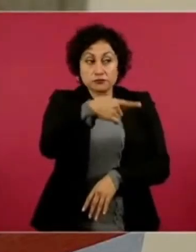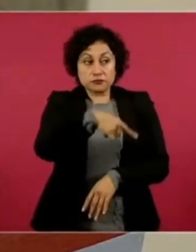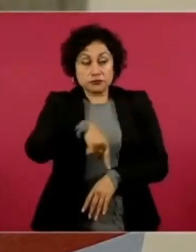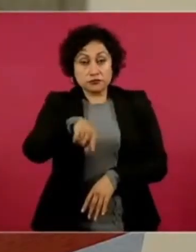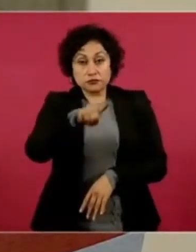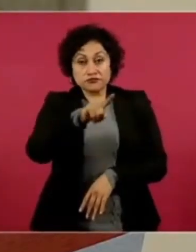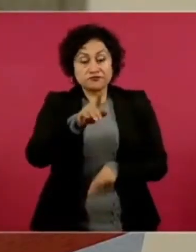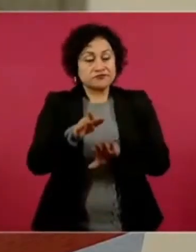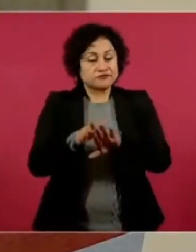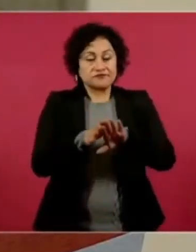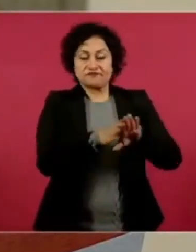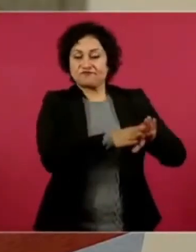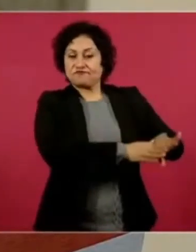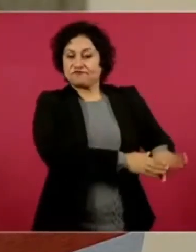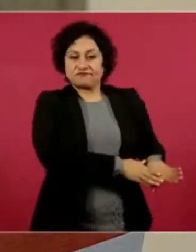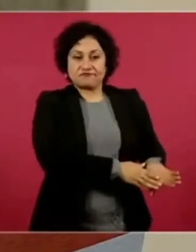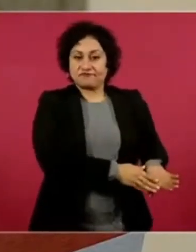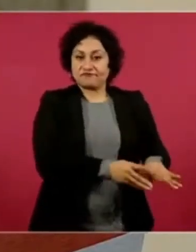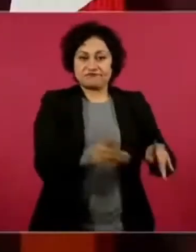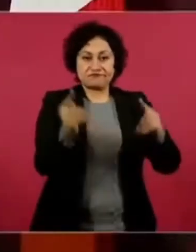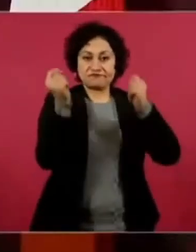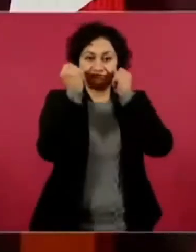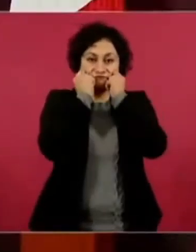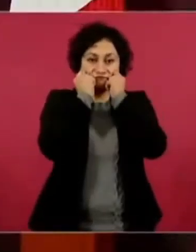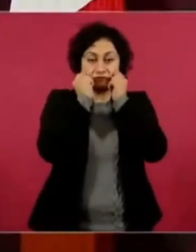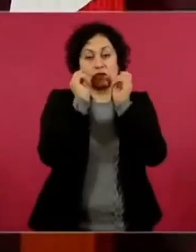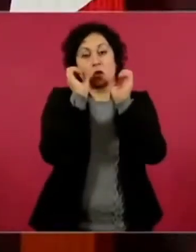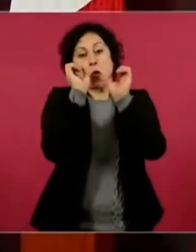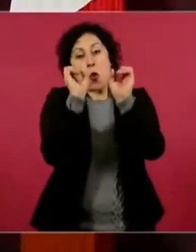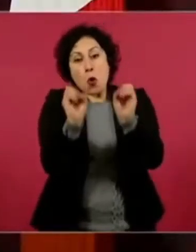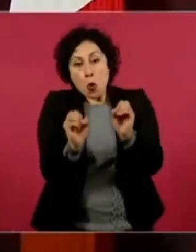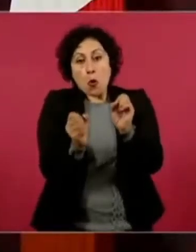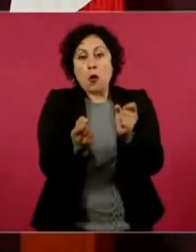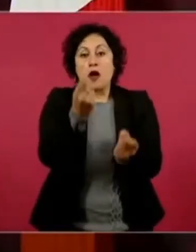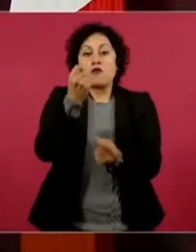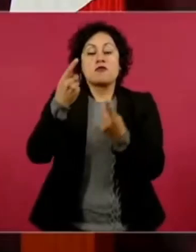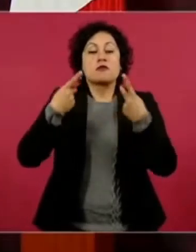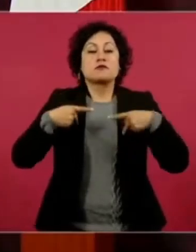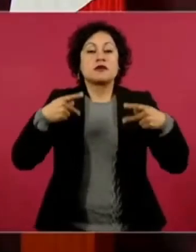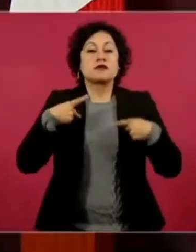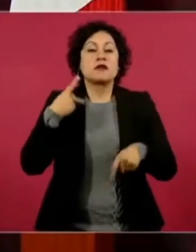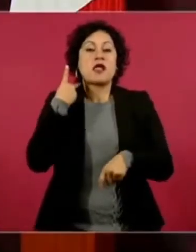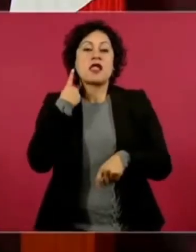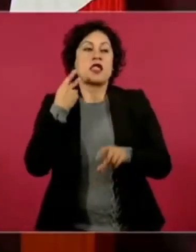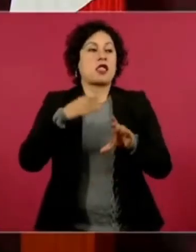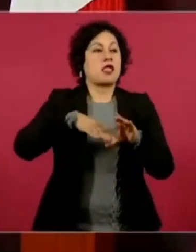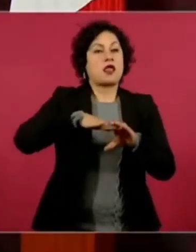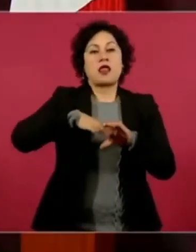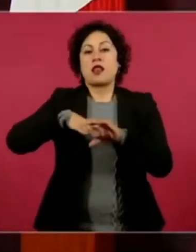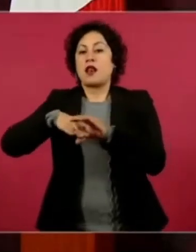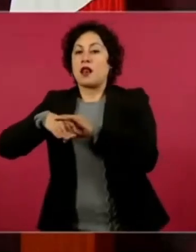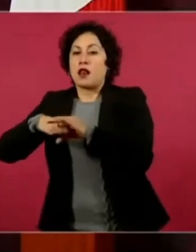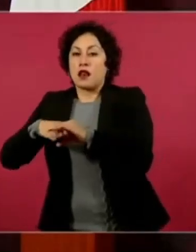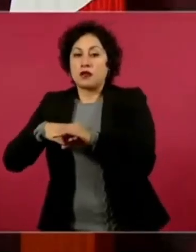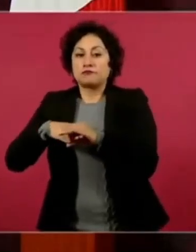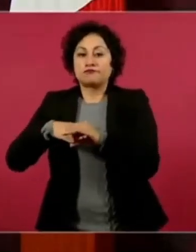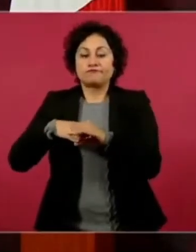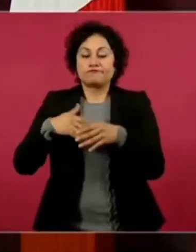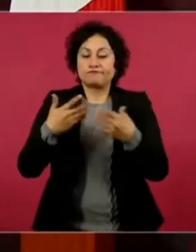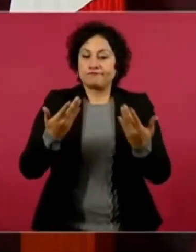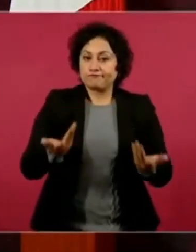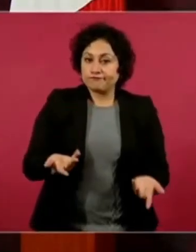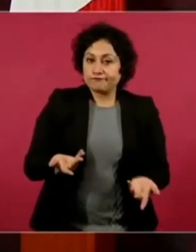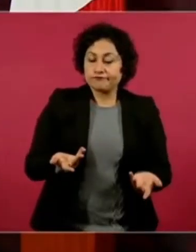a pesar de politiqueros, de